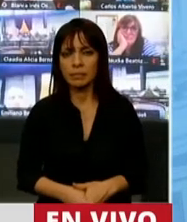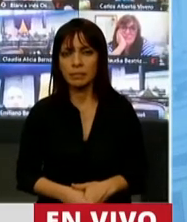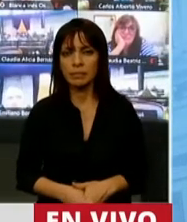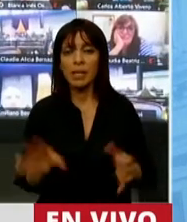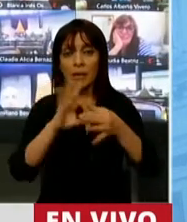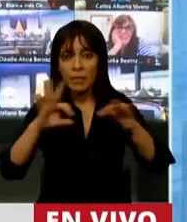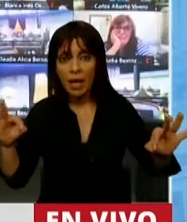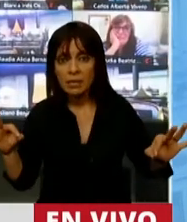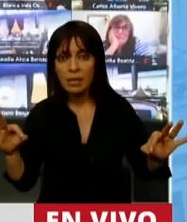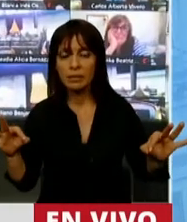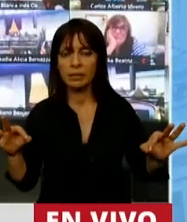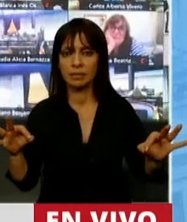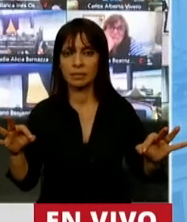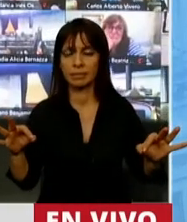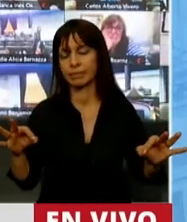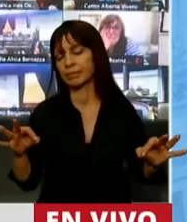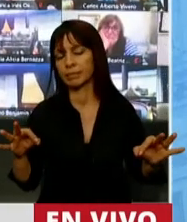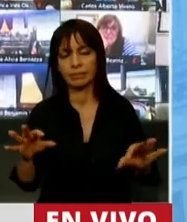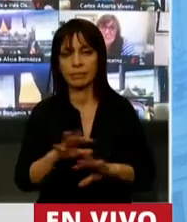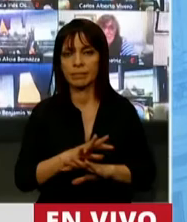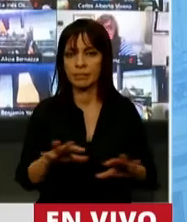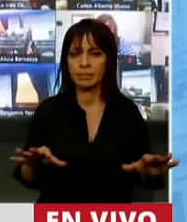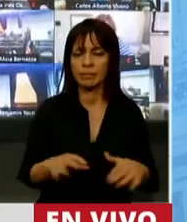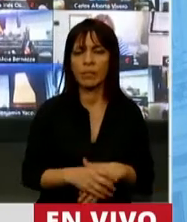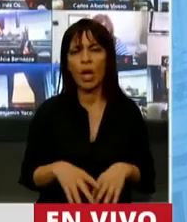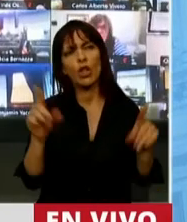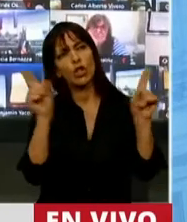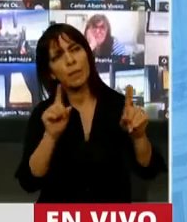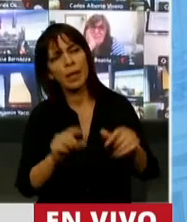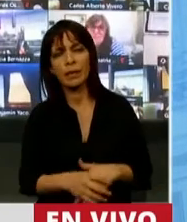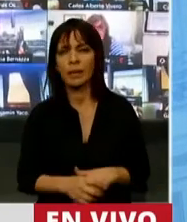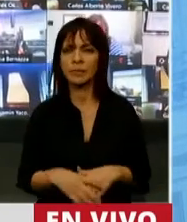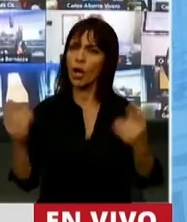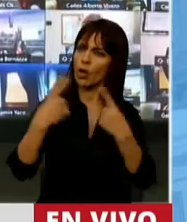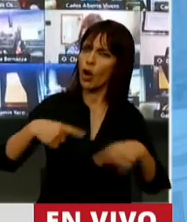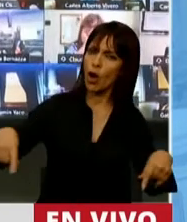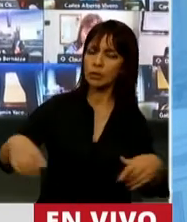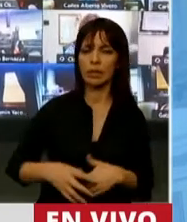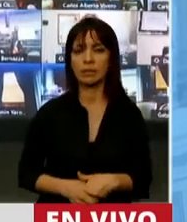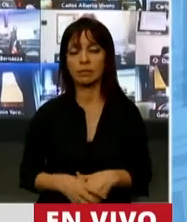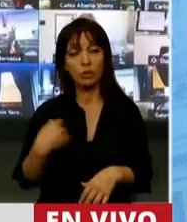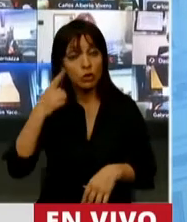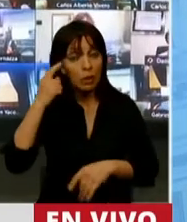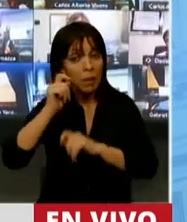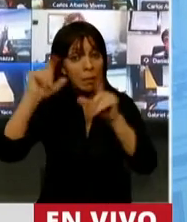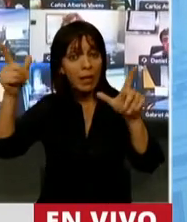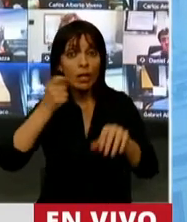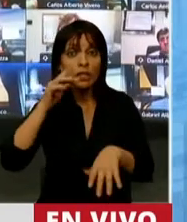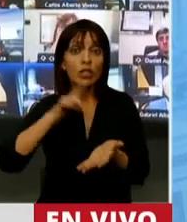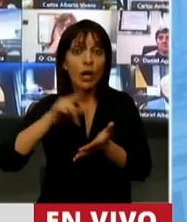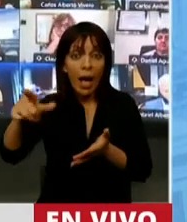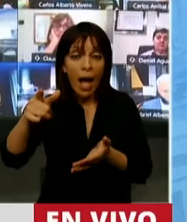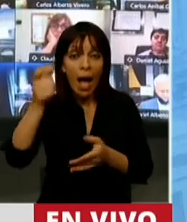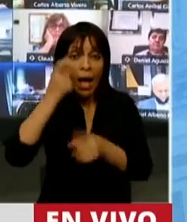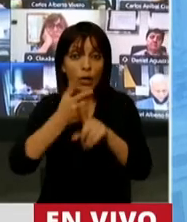Frase. Es una tormenta, pasaron cosas. Me imagino si le hubiera tocado la pandemia.